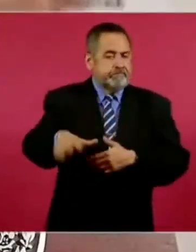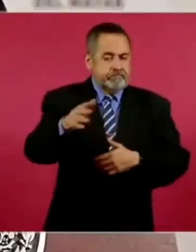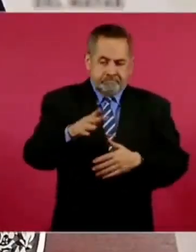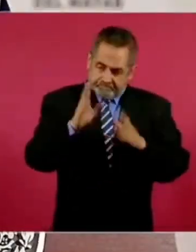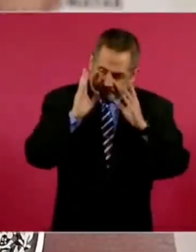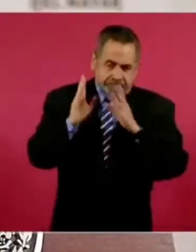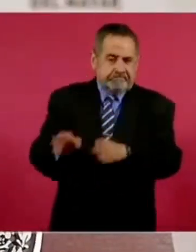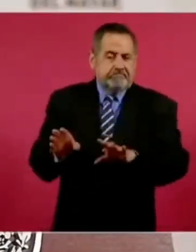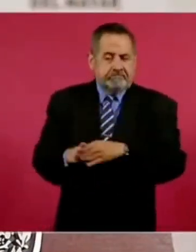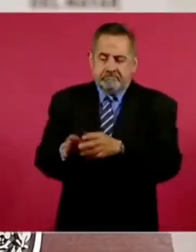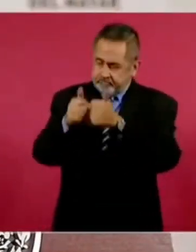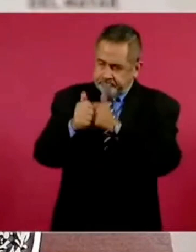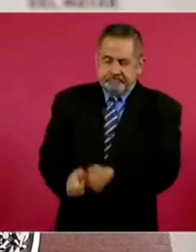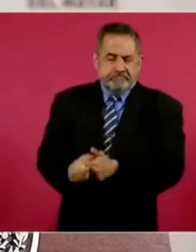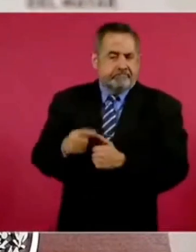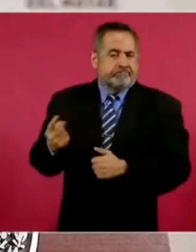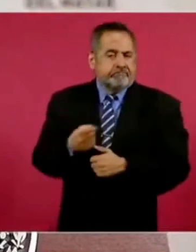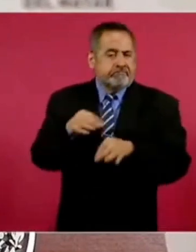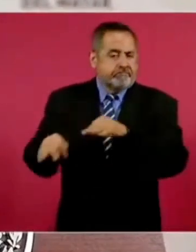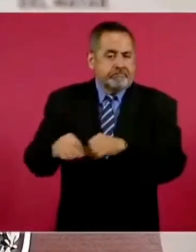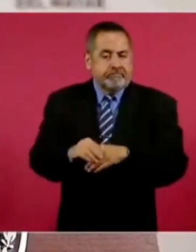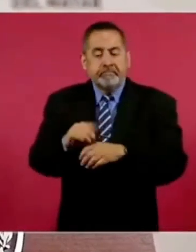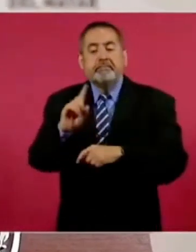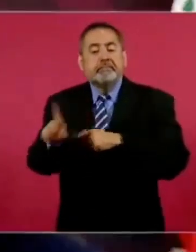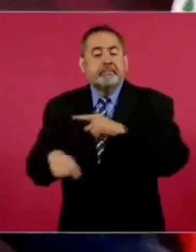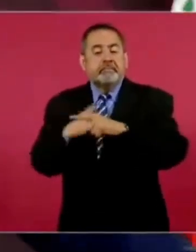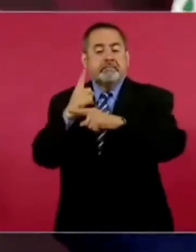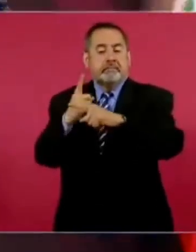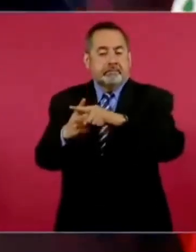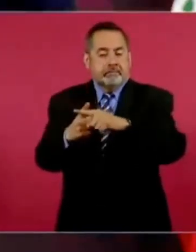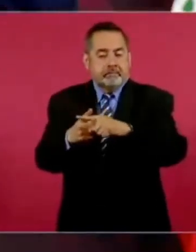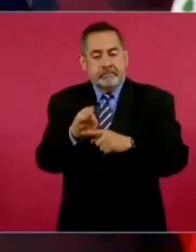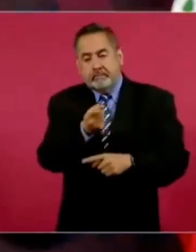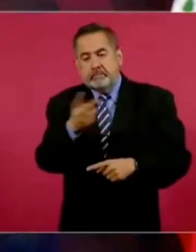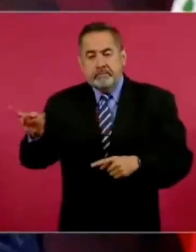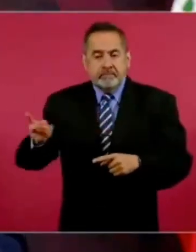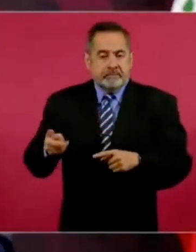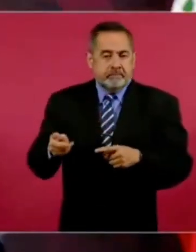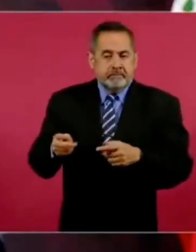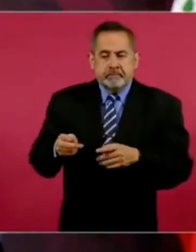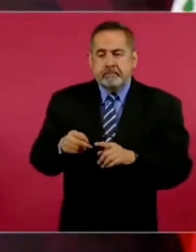directos, permanentes, más los indirectos.